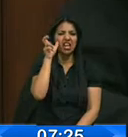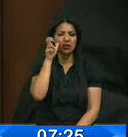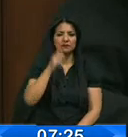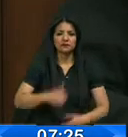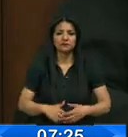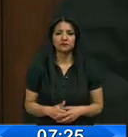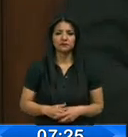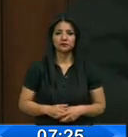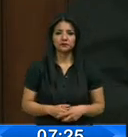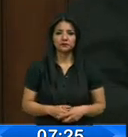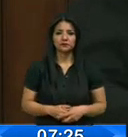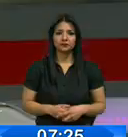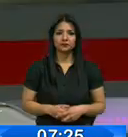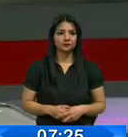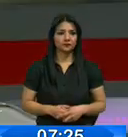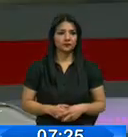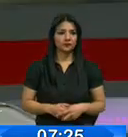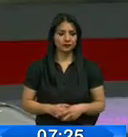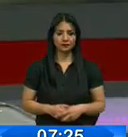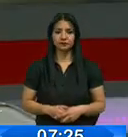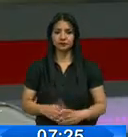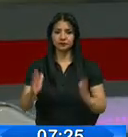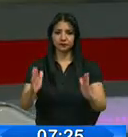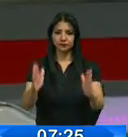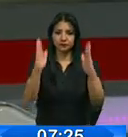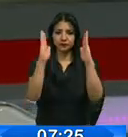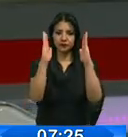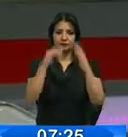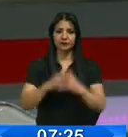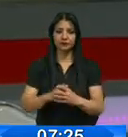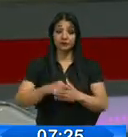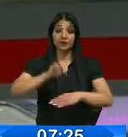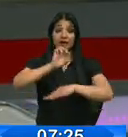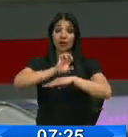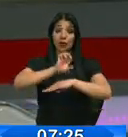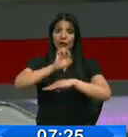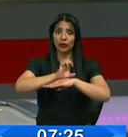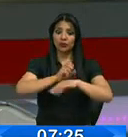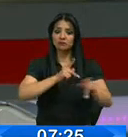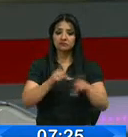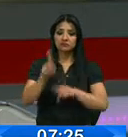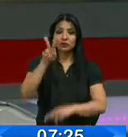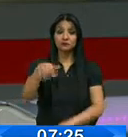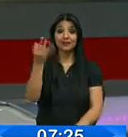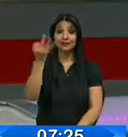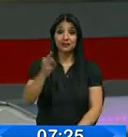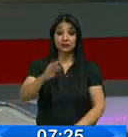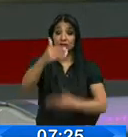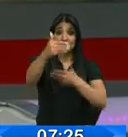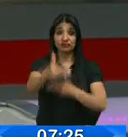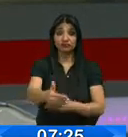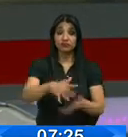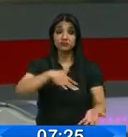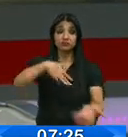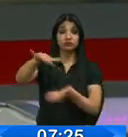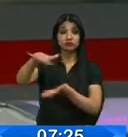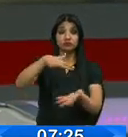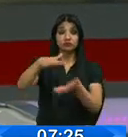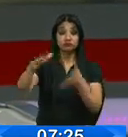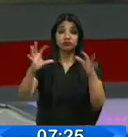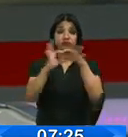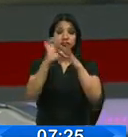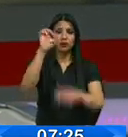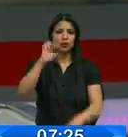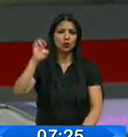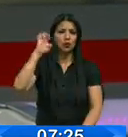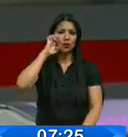algún lado de estos. Preste atención, Ecuador prevé cerrar el año 2019 con exportaciones a la Unión Europea